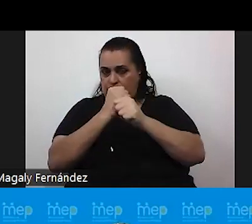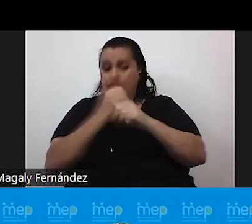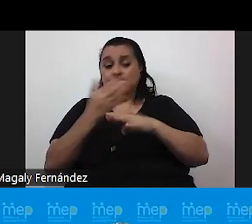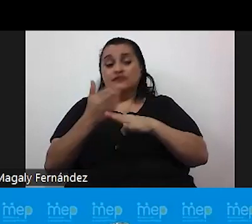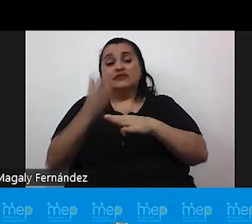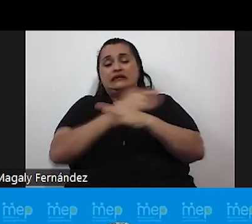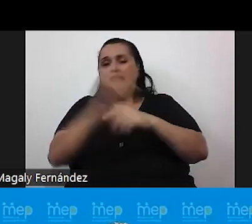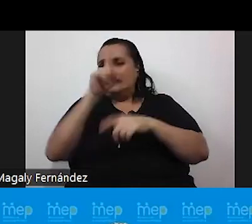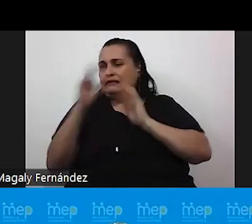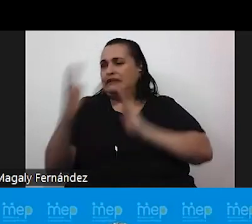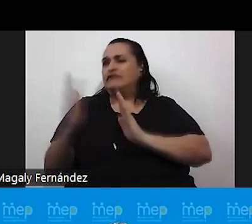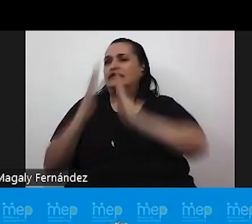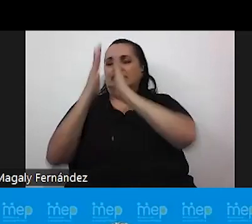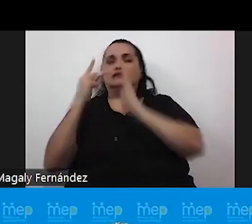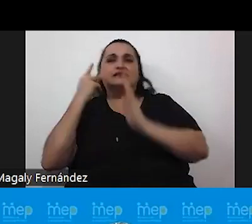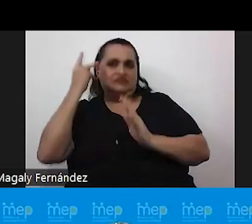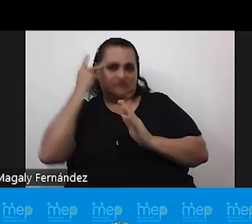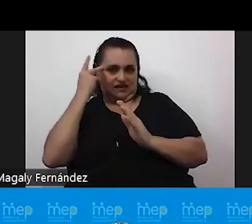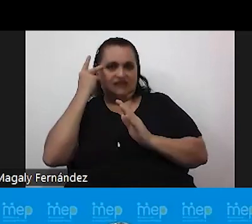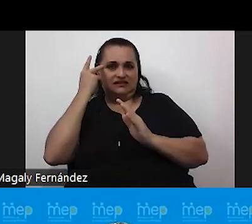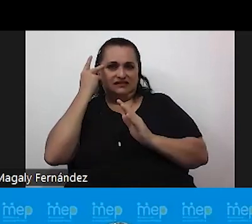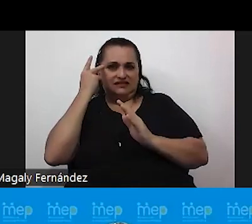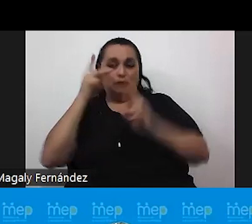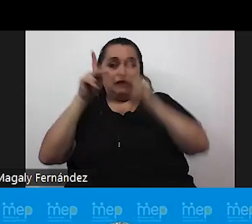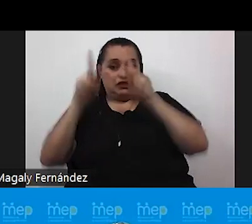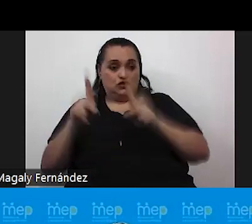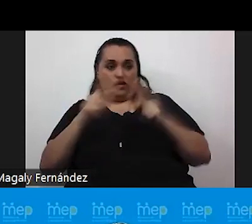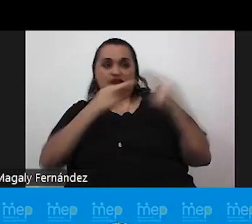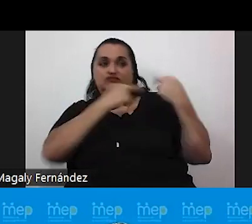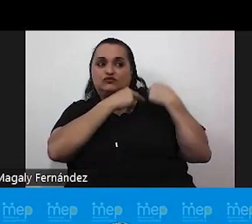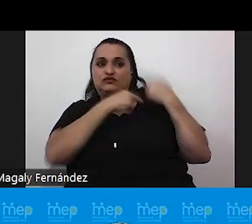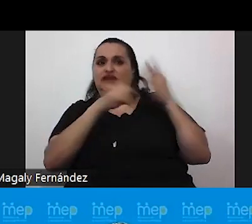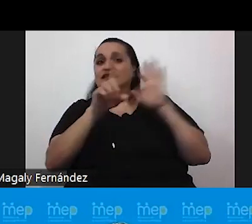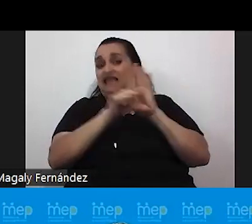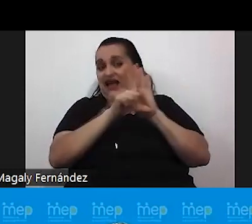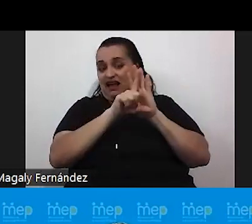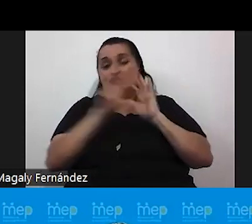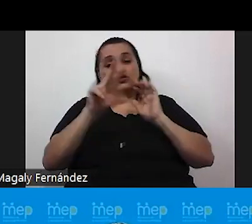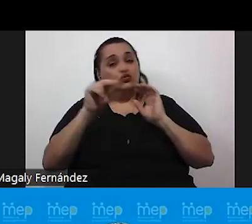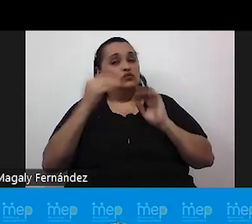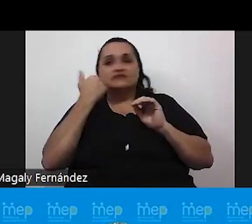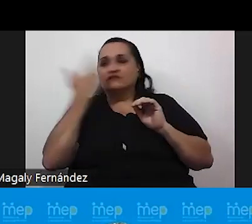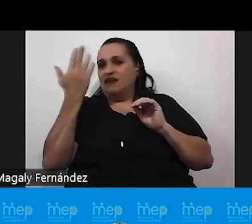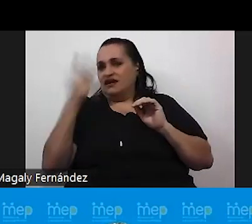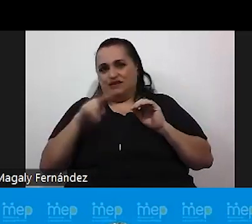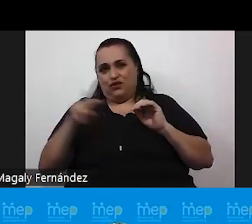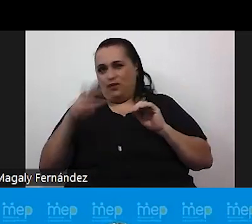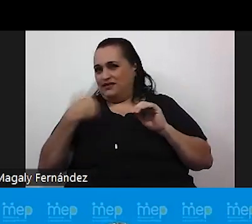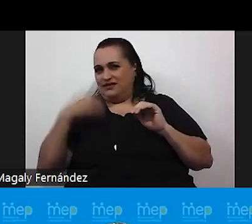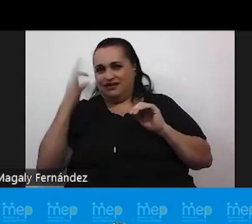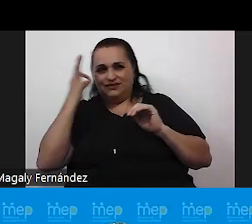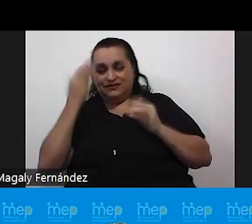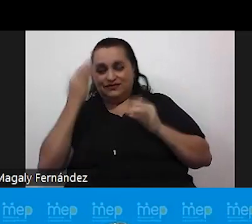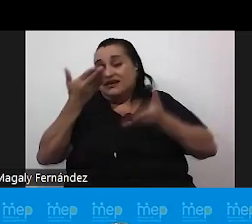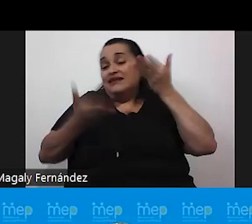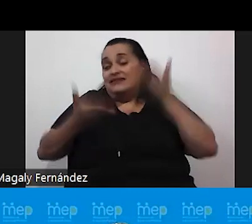enfrentarse a sus padres a sus encargados legales y no es fácil les digo compañeras y compañeros a veces